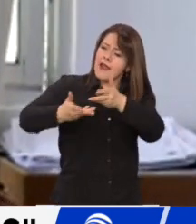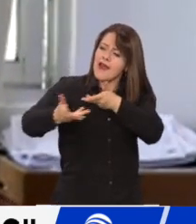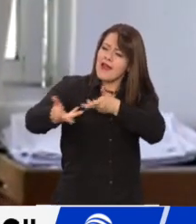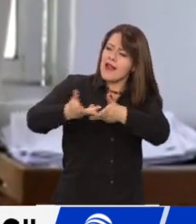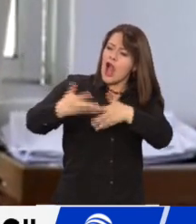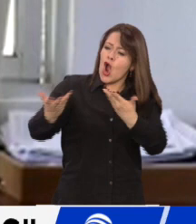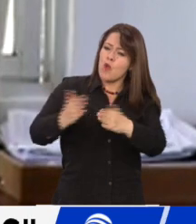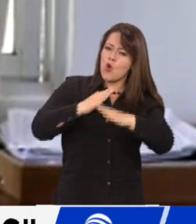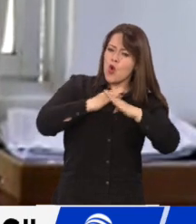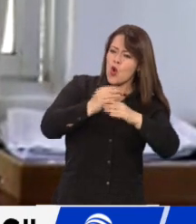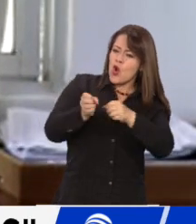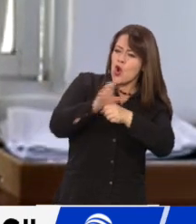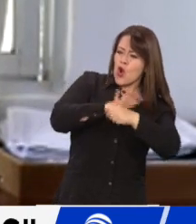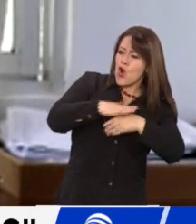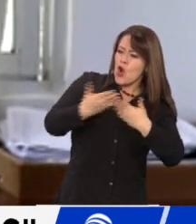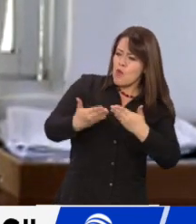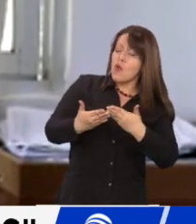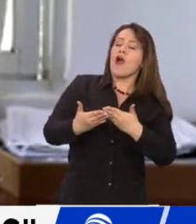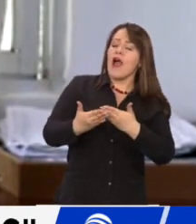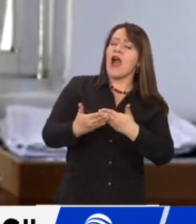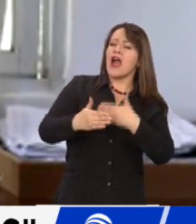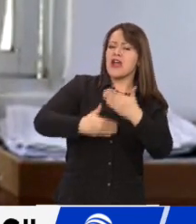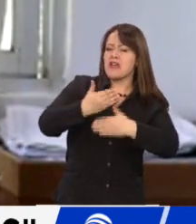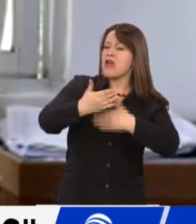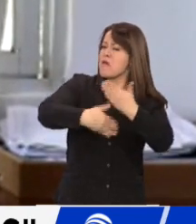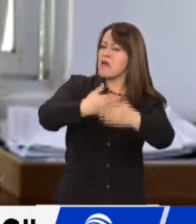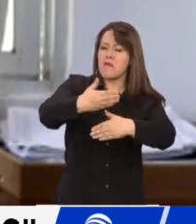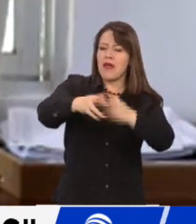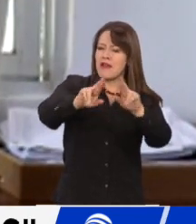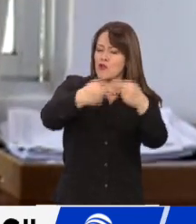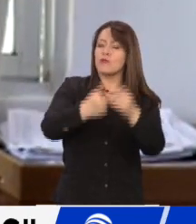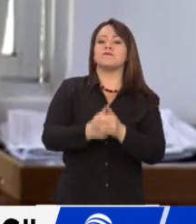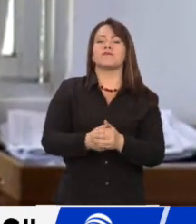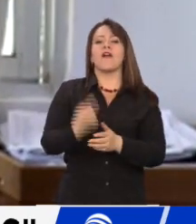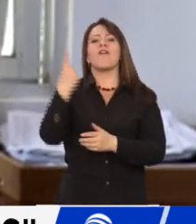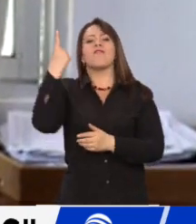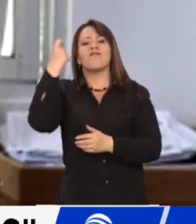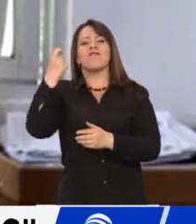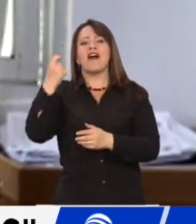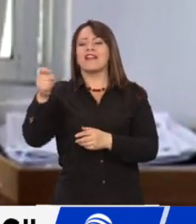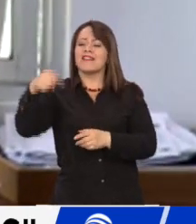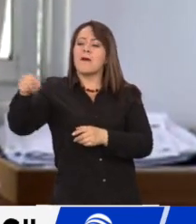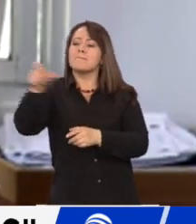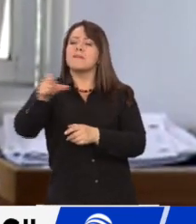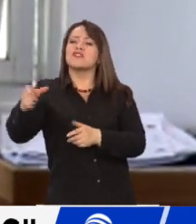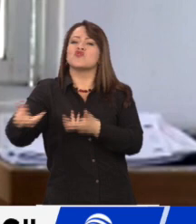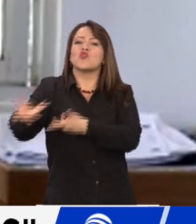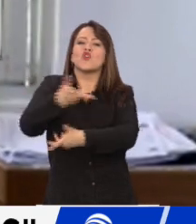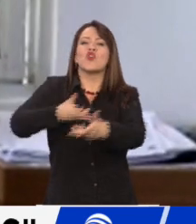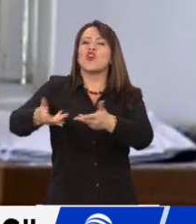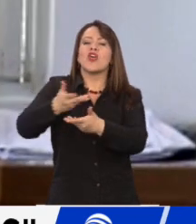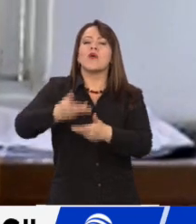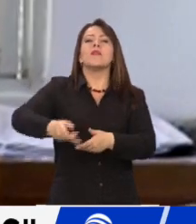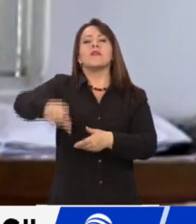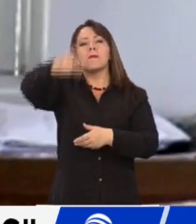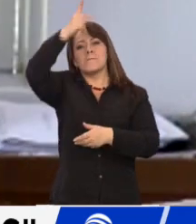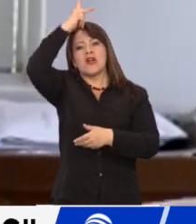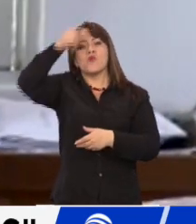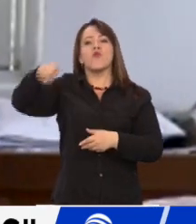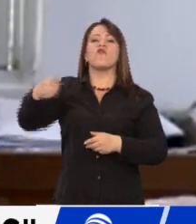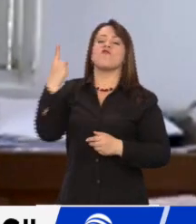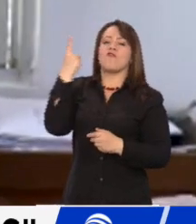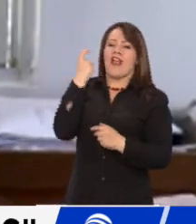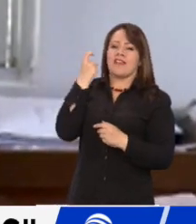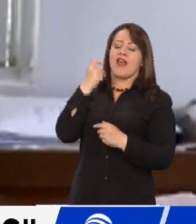Desafortunadamente con los representantes del Perú no fue fructífero ni se tuvo continuidad del flujo de comunicación para poder hacer unos cordones sanitarios